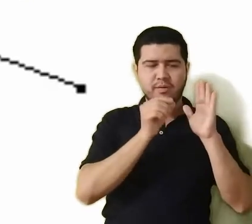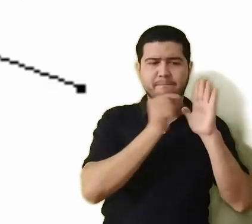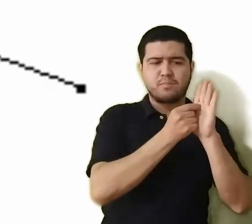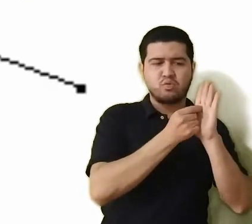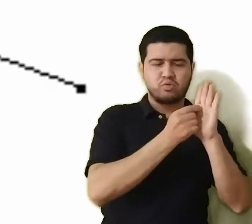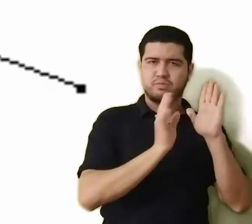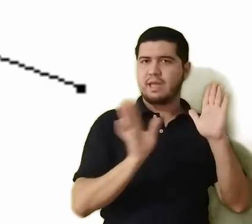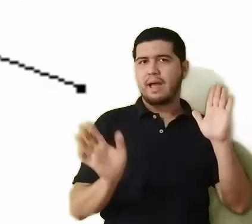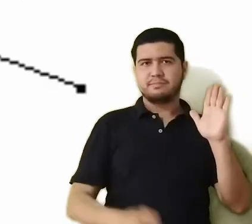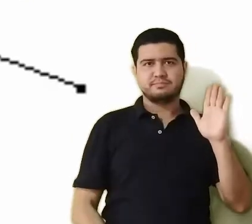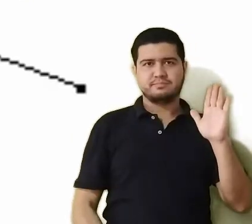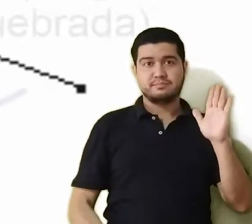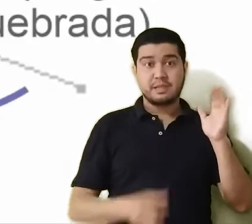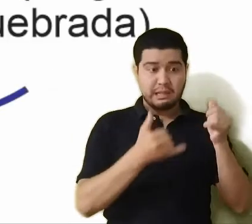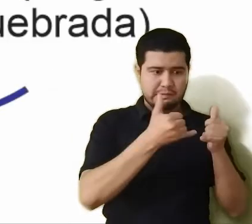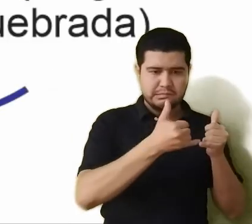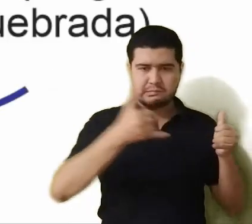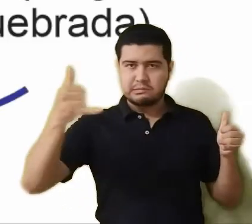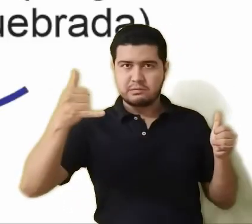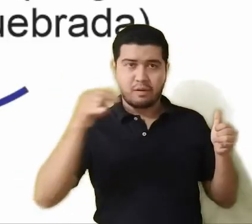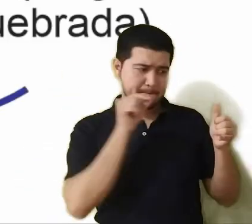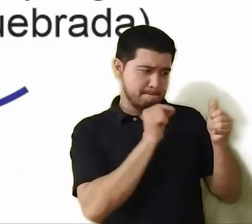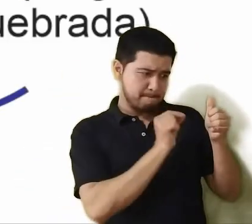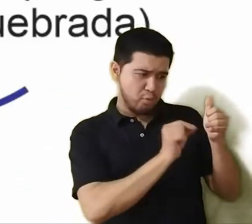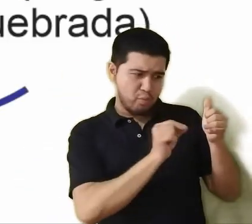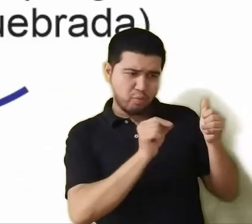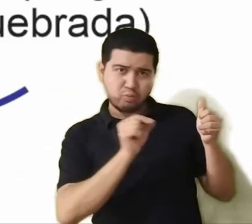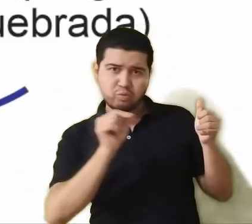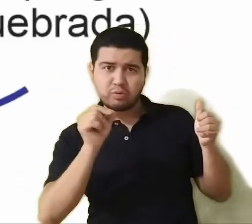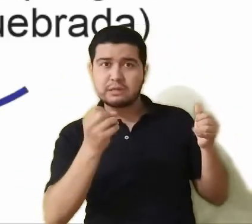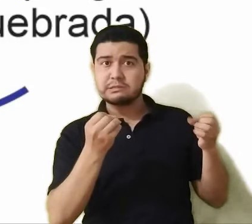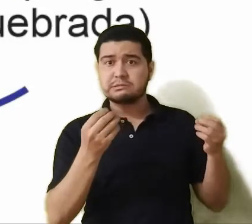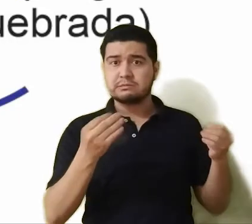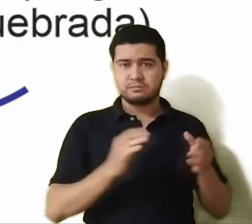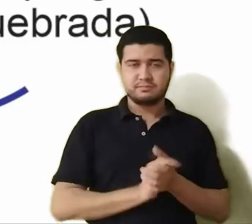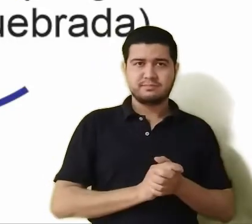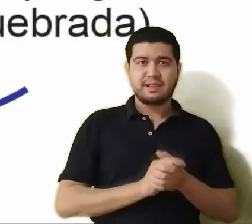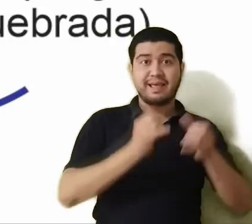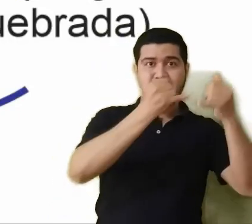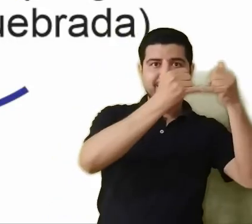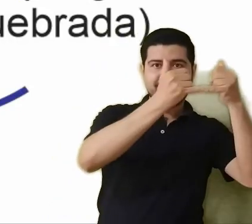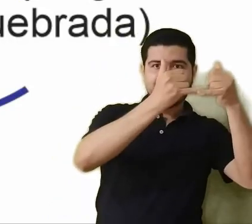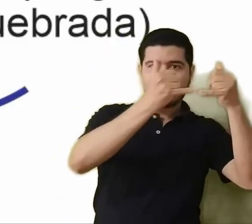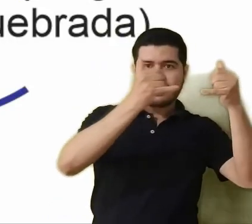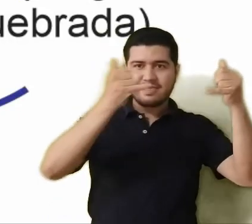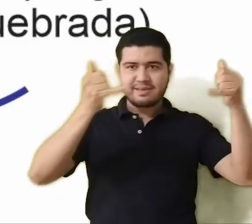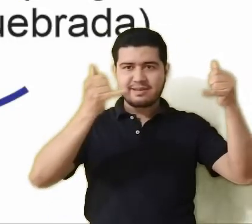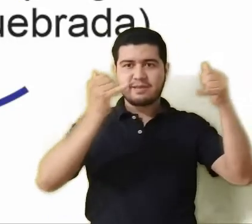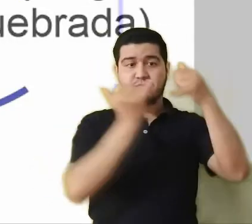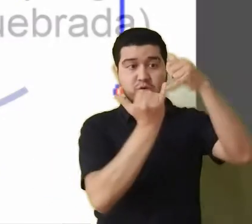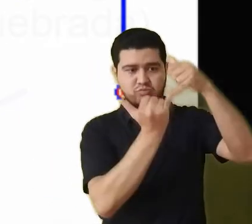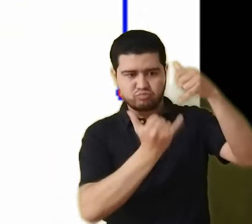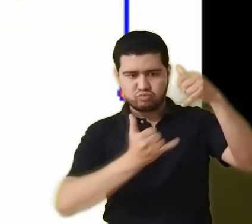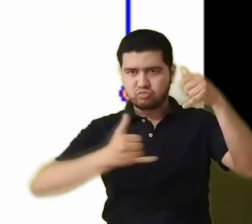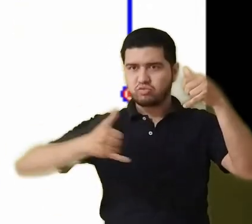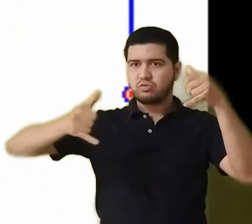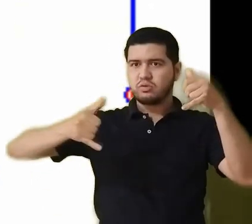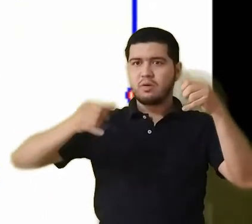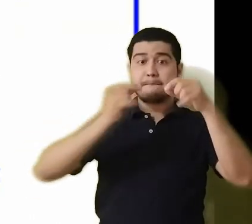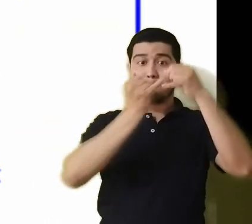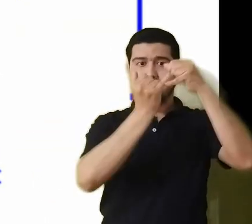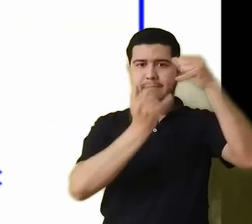sucesión infinita de puntos. Estas se clasifican en recta, poligonal y curva. La línea